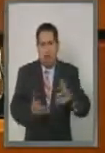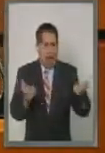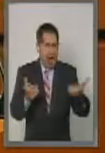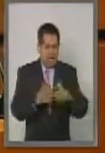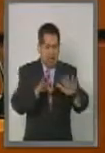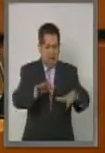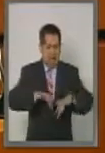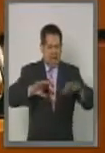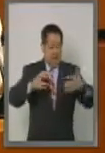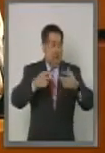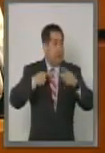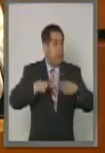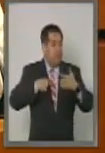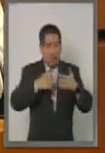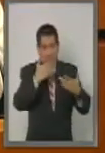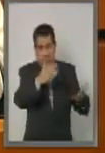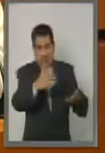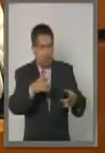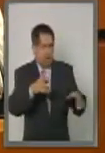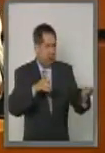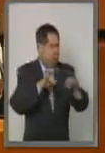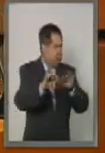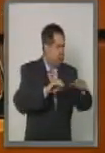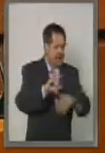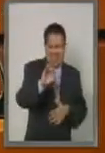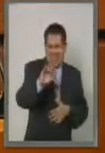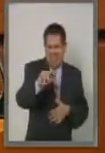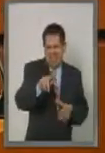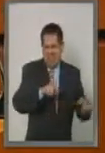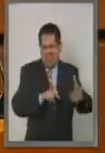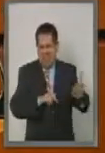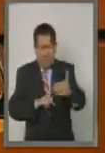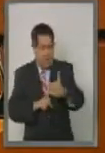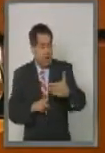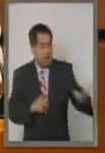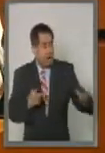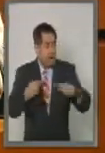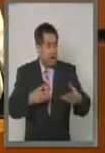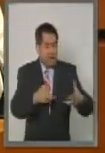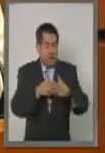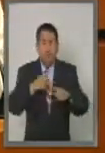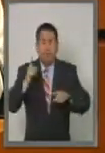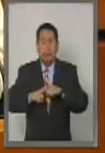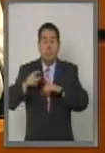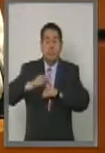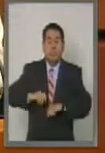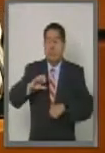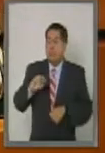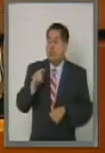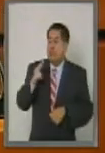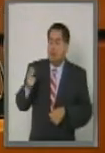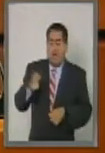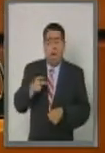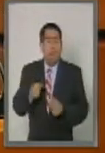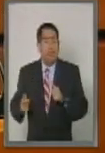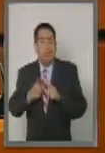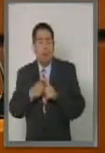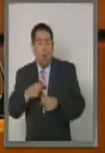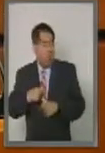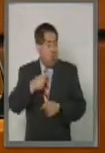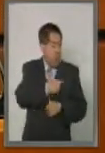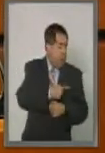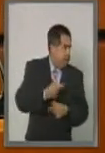Asamblea Ciudadana y Civil con la cual la persona titular de la CEAP tuviera que consultar,